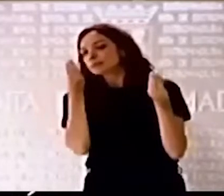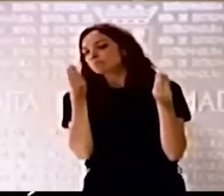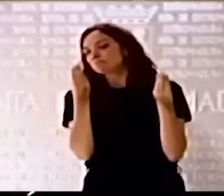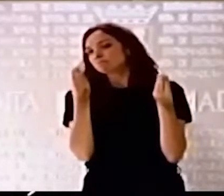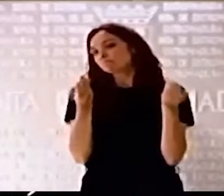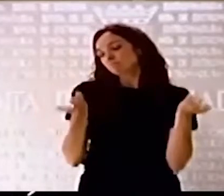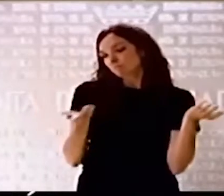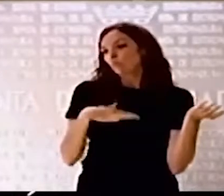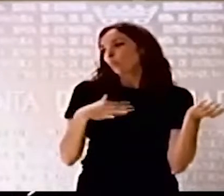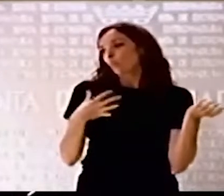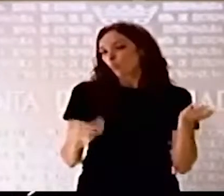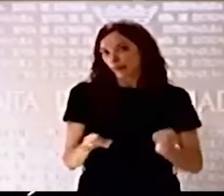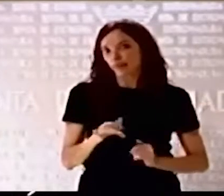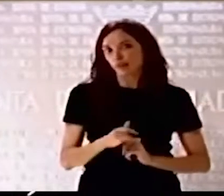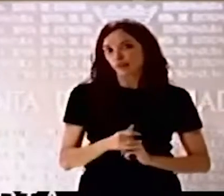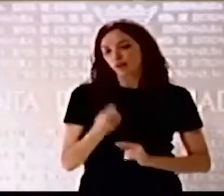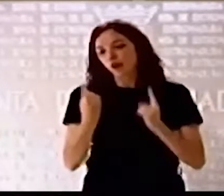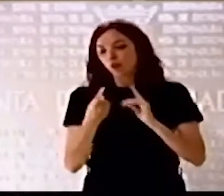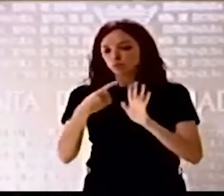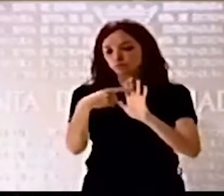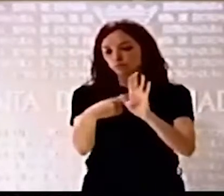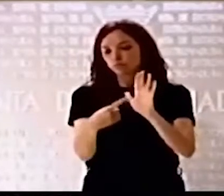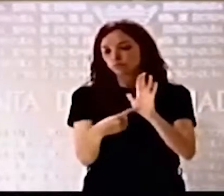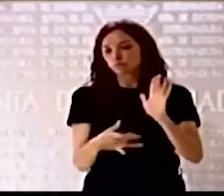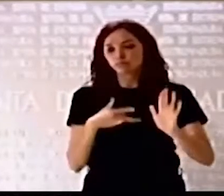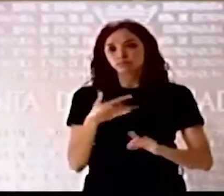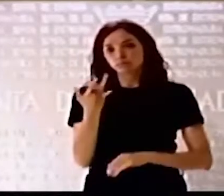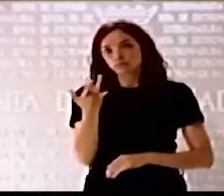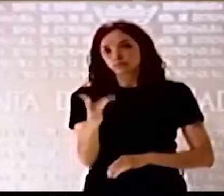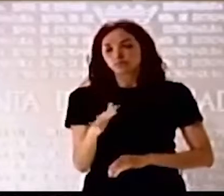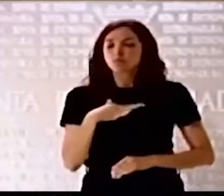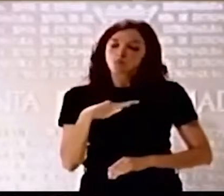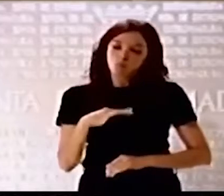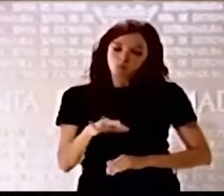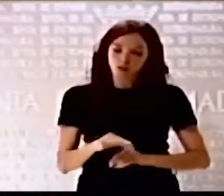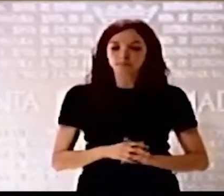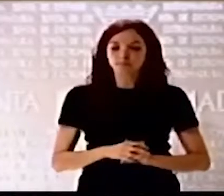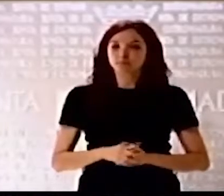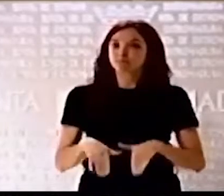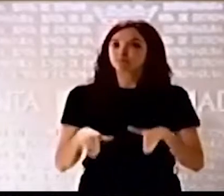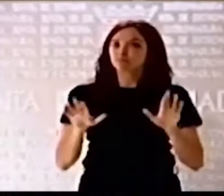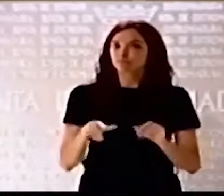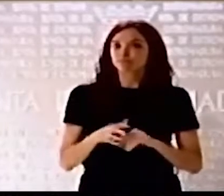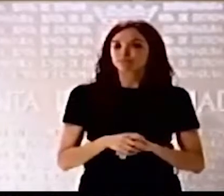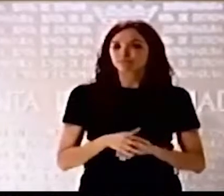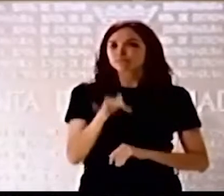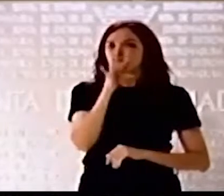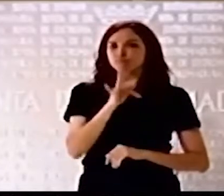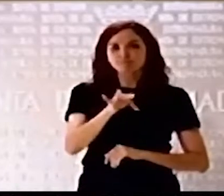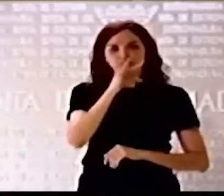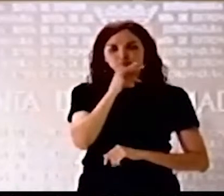algunas medidas o flexibilizásemos algunas medidas. Pero nos queda un amplio grupo de actividades